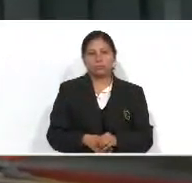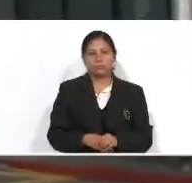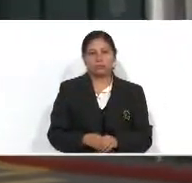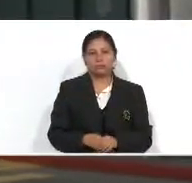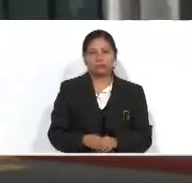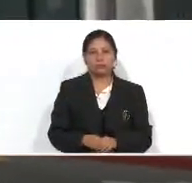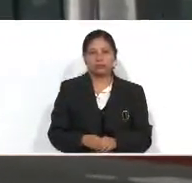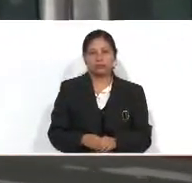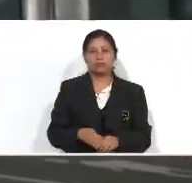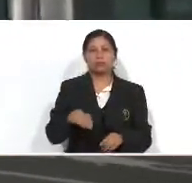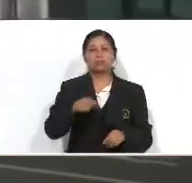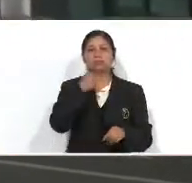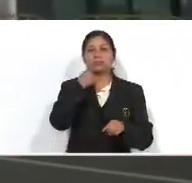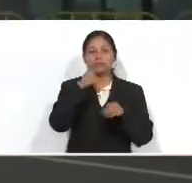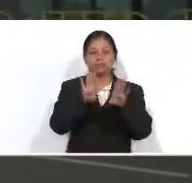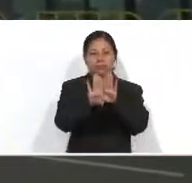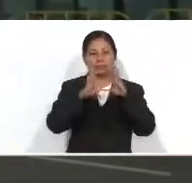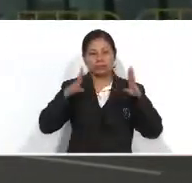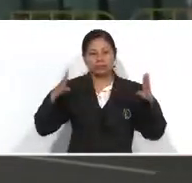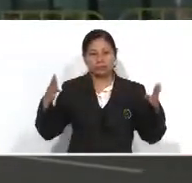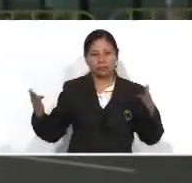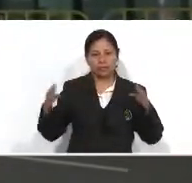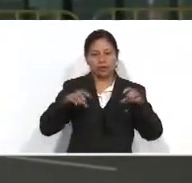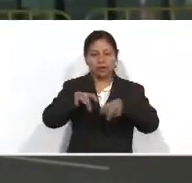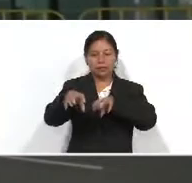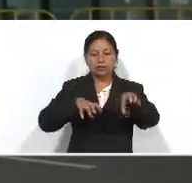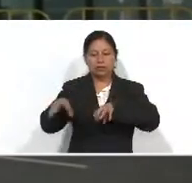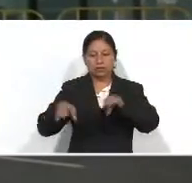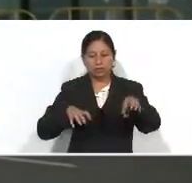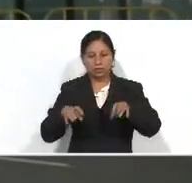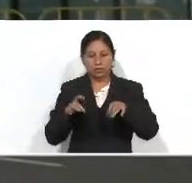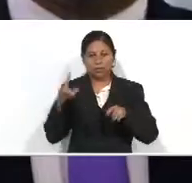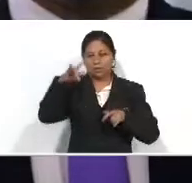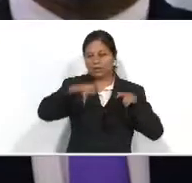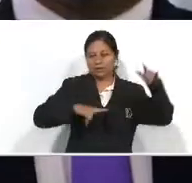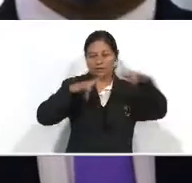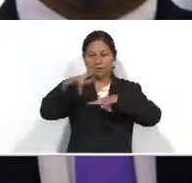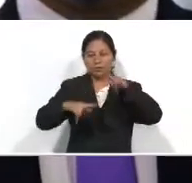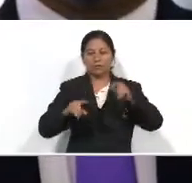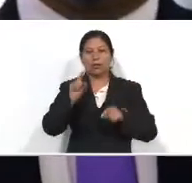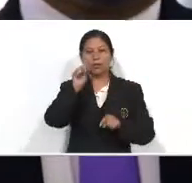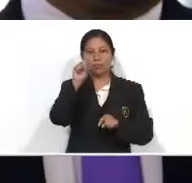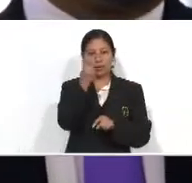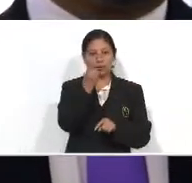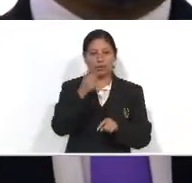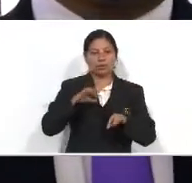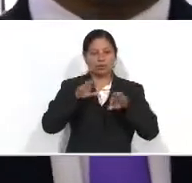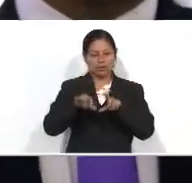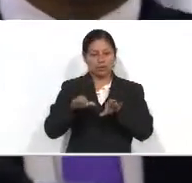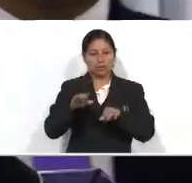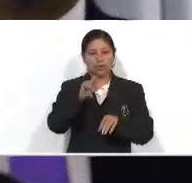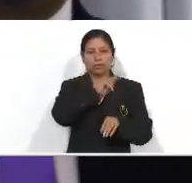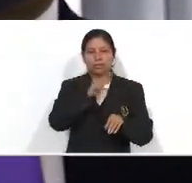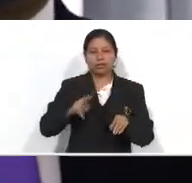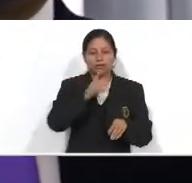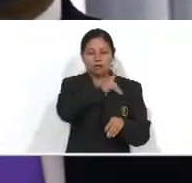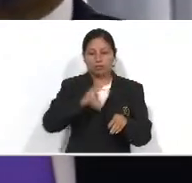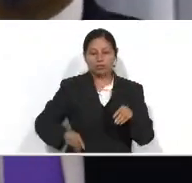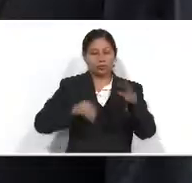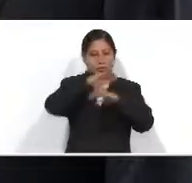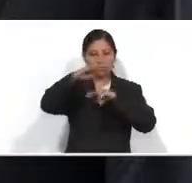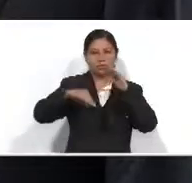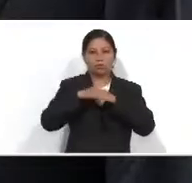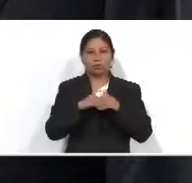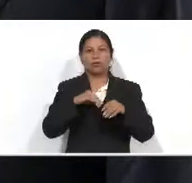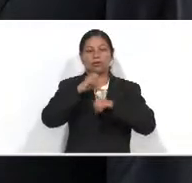Con motivo del anuncio de la reapertura de actividades en el Aeropuerto Internacional La Aurora, el primer secretario de la Junta Directiva y diputado del Bloque Todos, Felipe